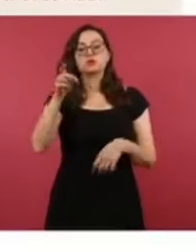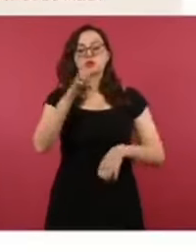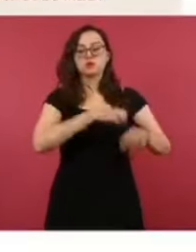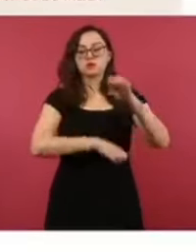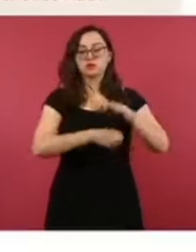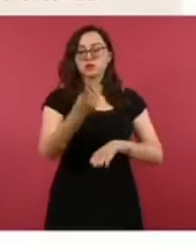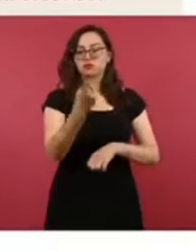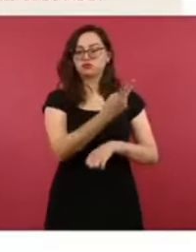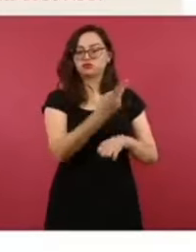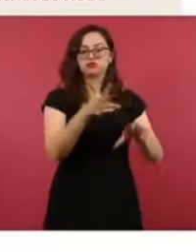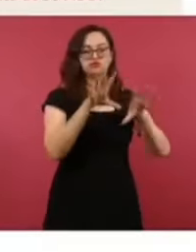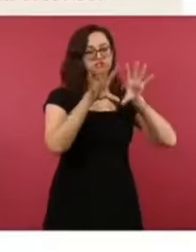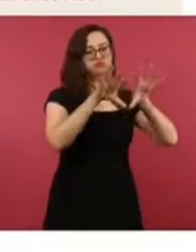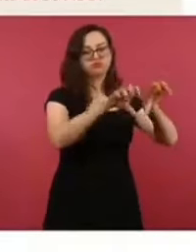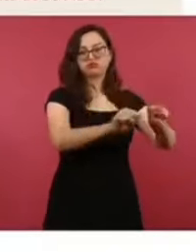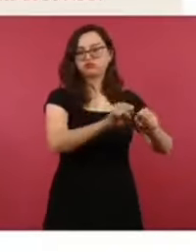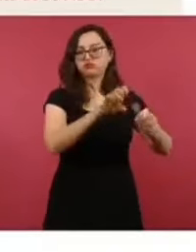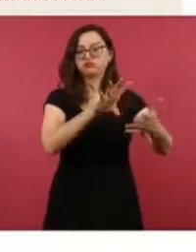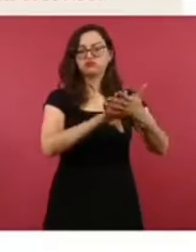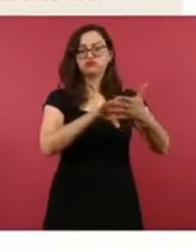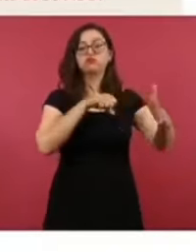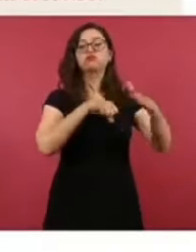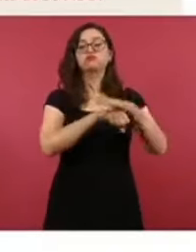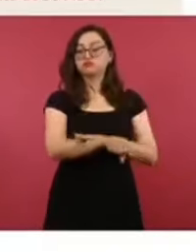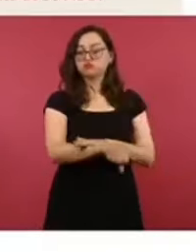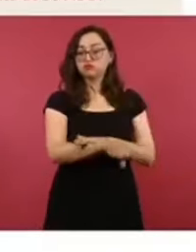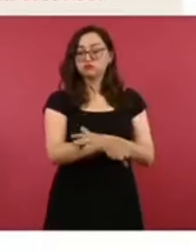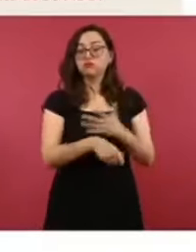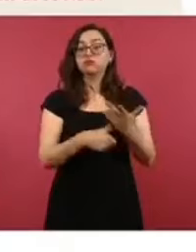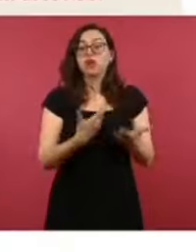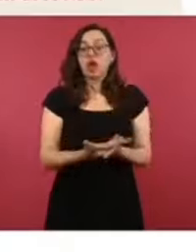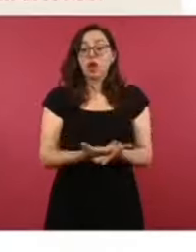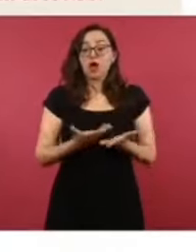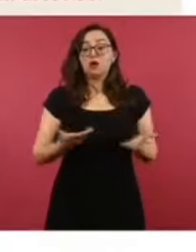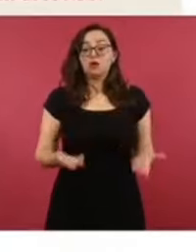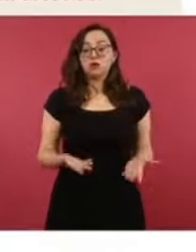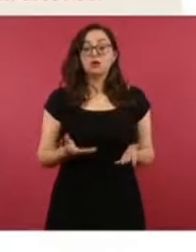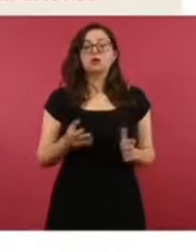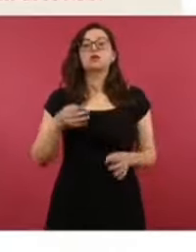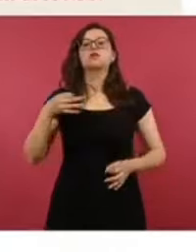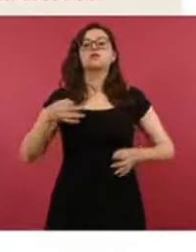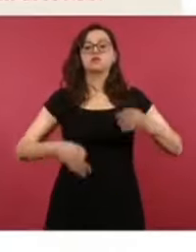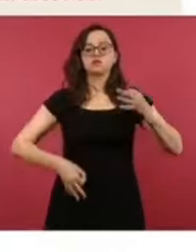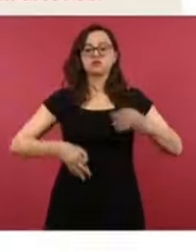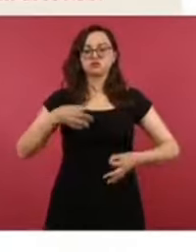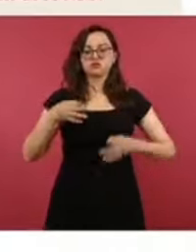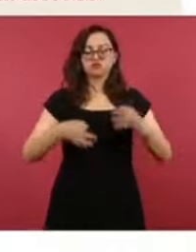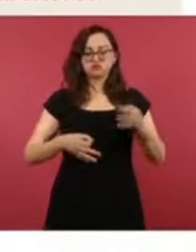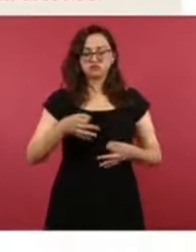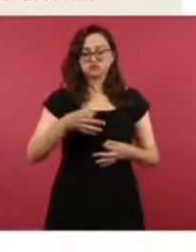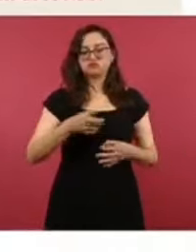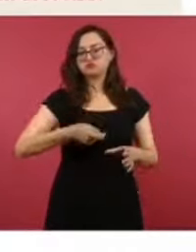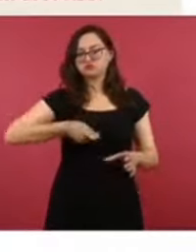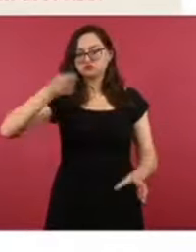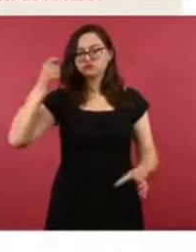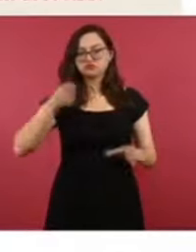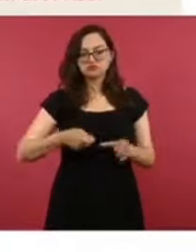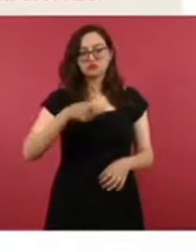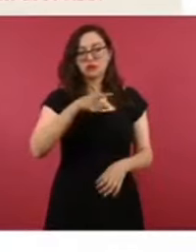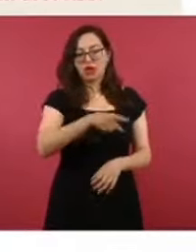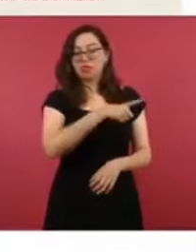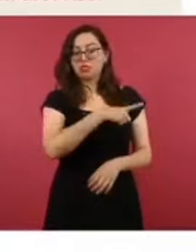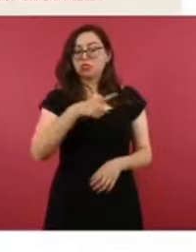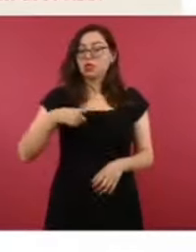¿Y cuáles son los resultados? El juez de control aprobó un acuerdo reparatorio de cumplimiento.